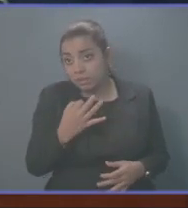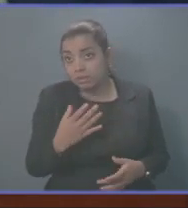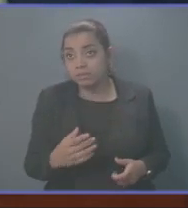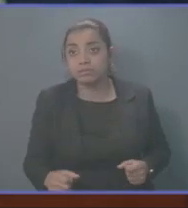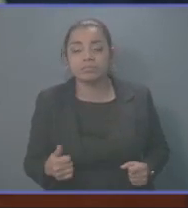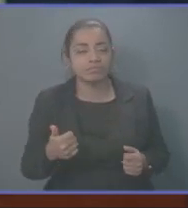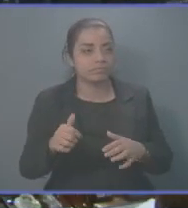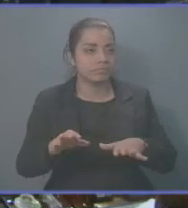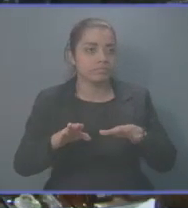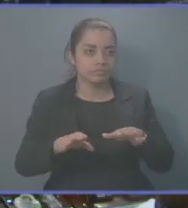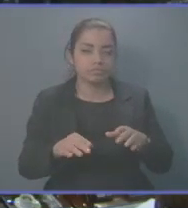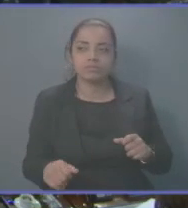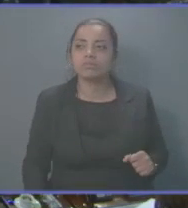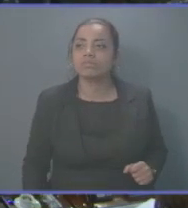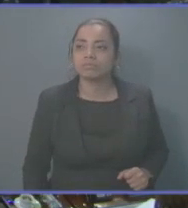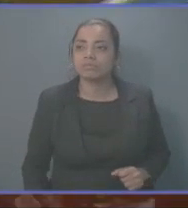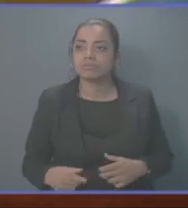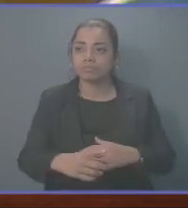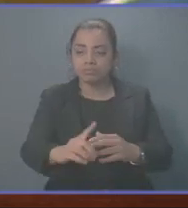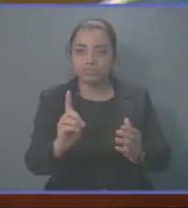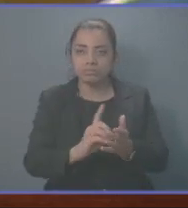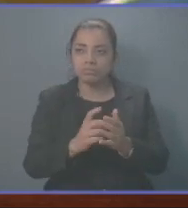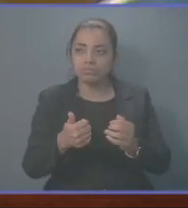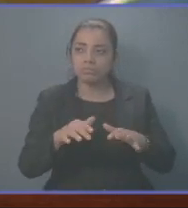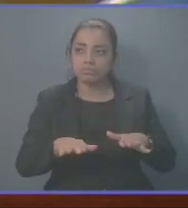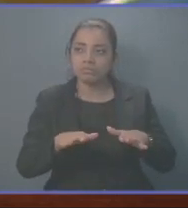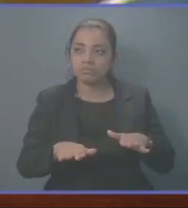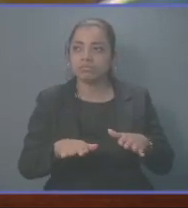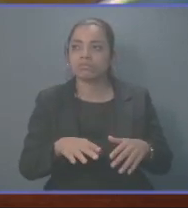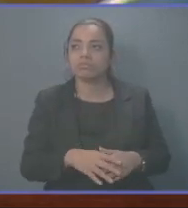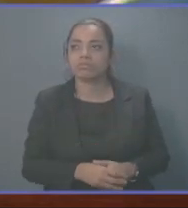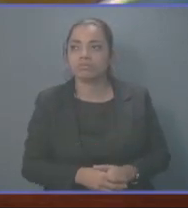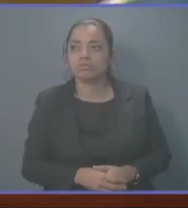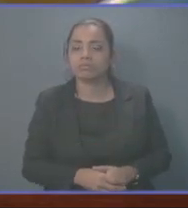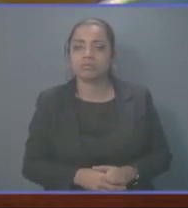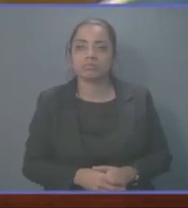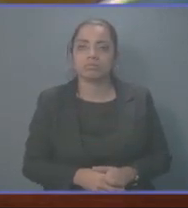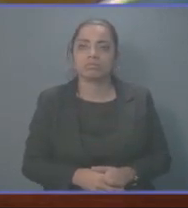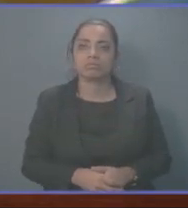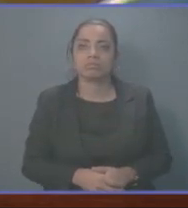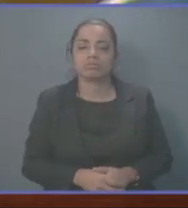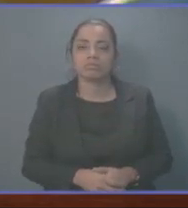Gracias. Gracias, diputado. Vamos a terminar de ver si...